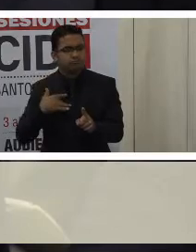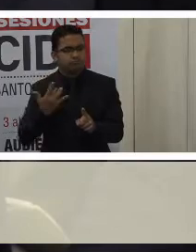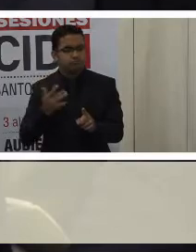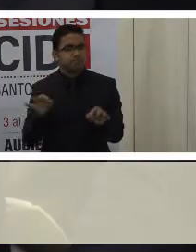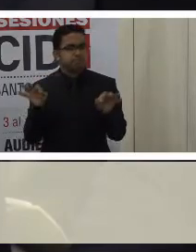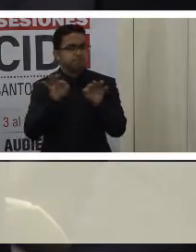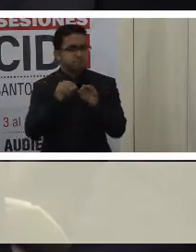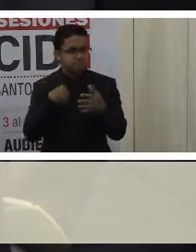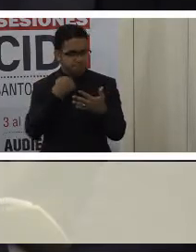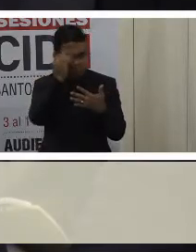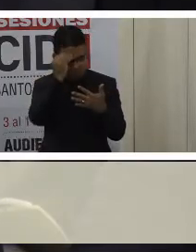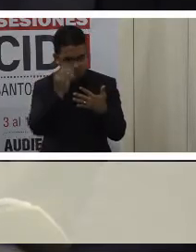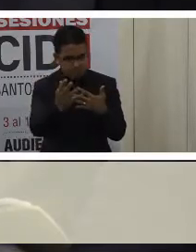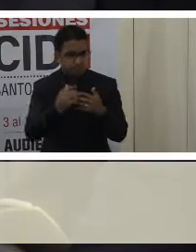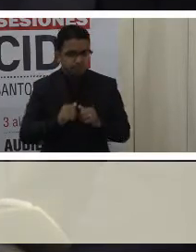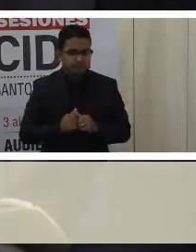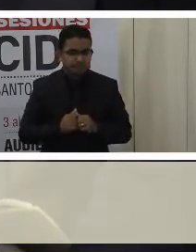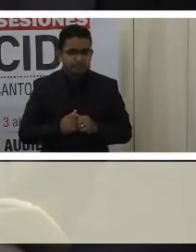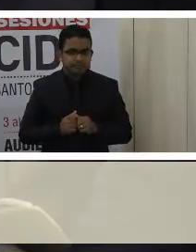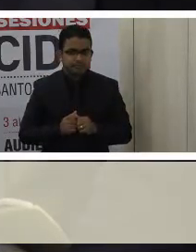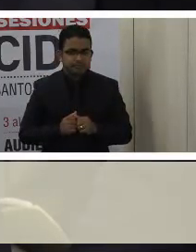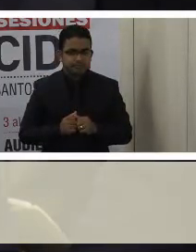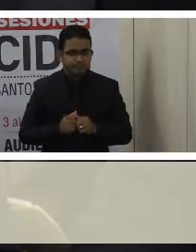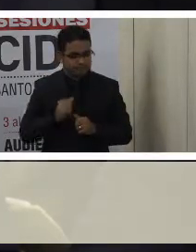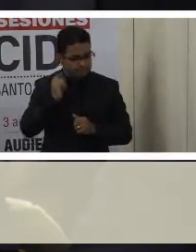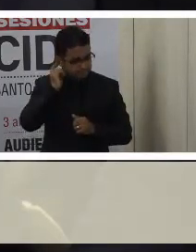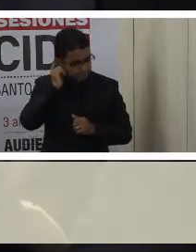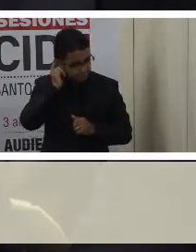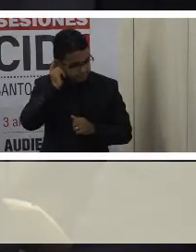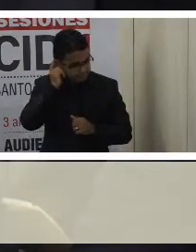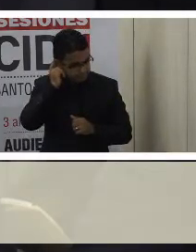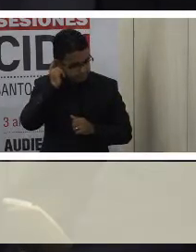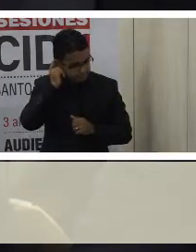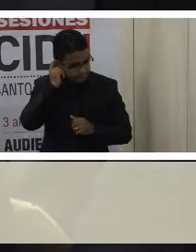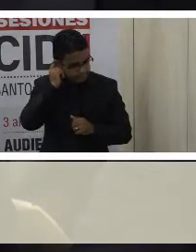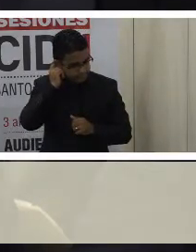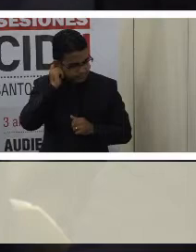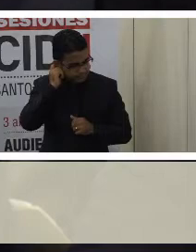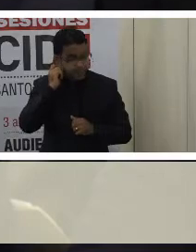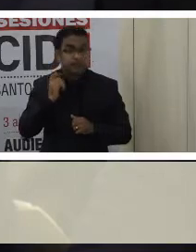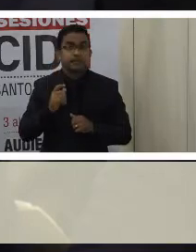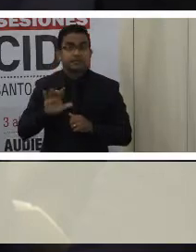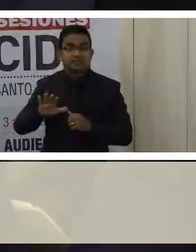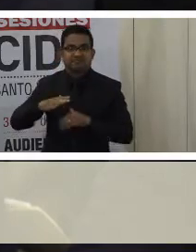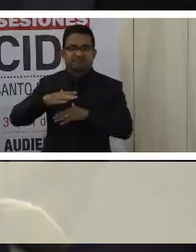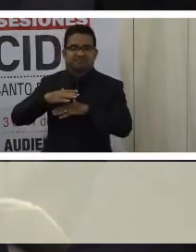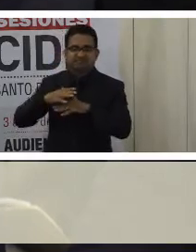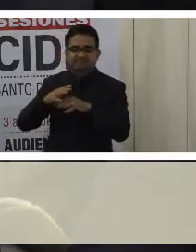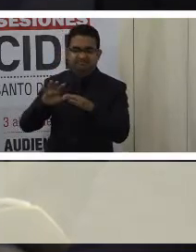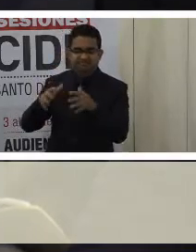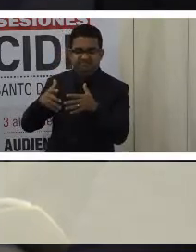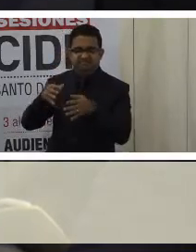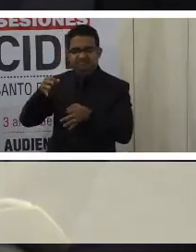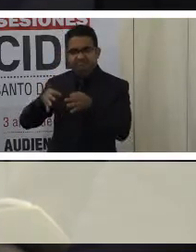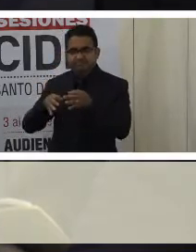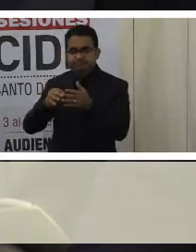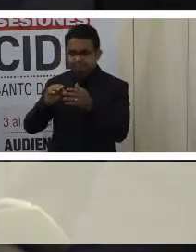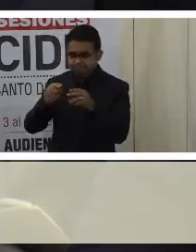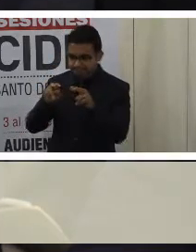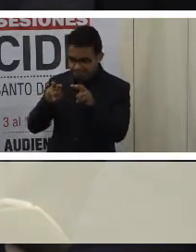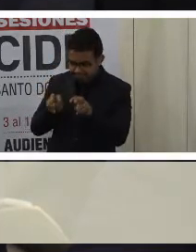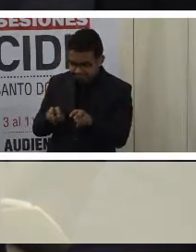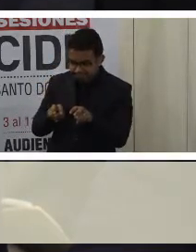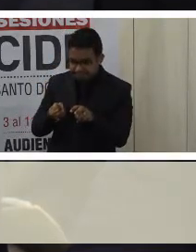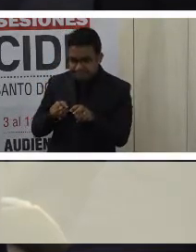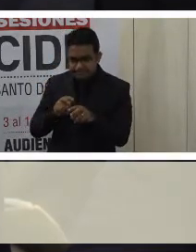importante para nosotros y fue un amparo constitucional resuelto por la Sala Constitucional para proteger los derechos de las personas